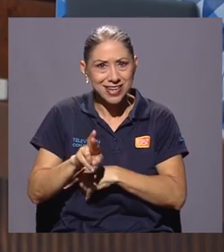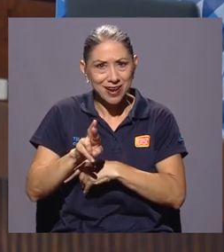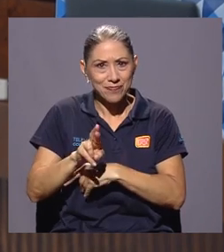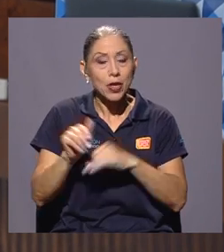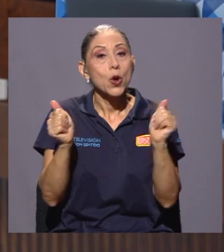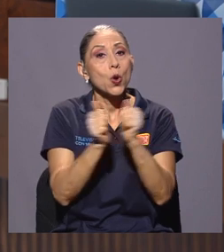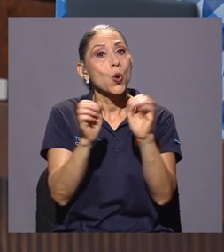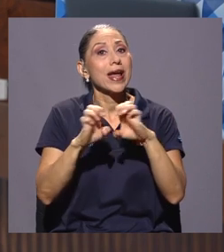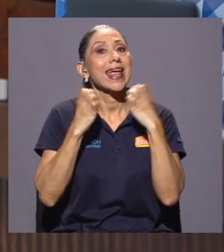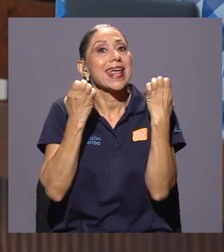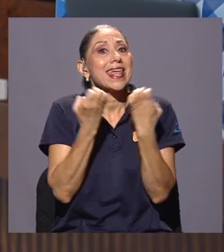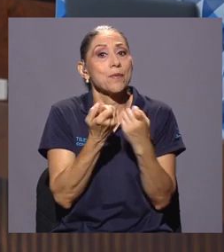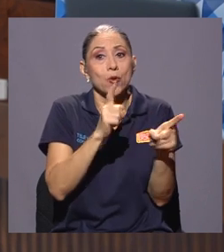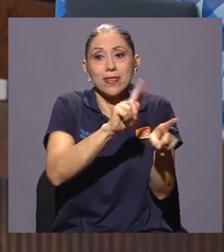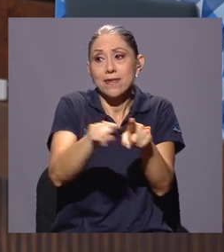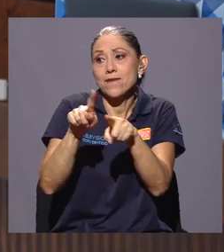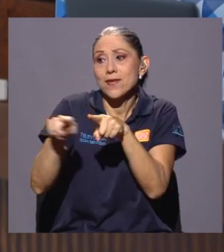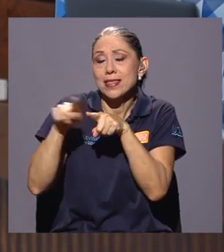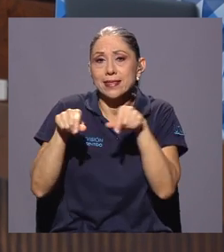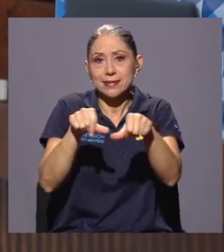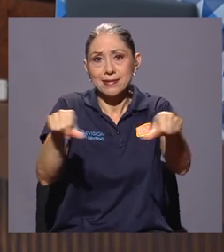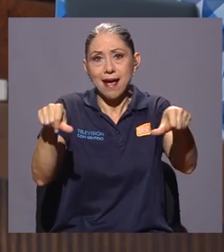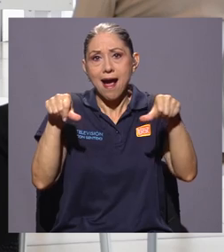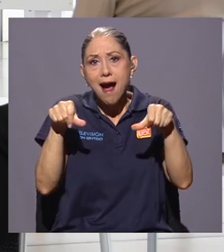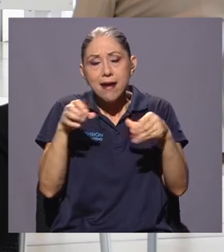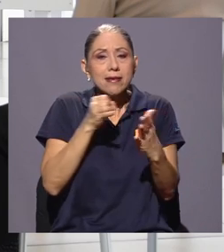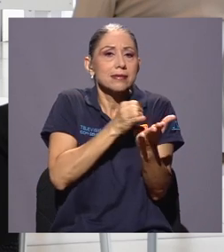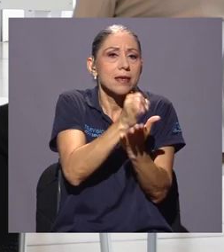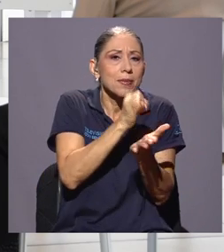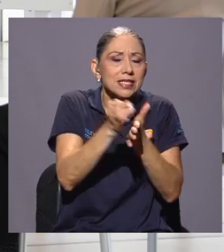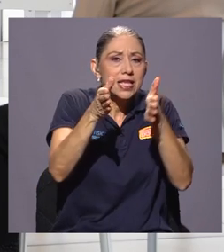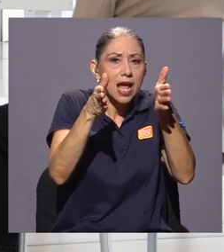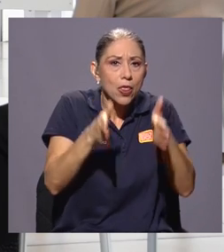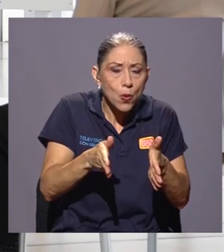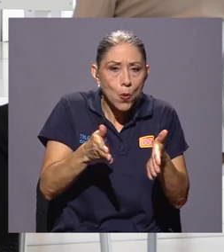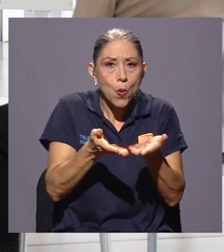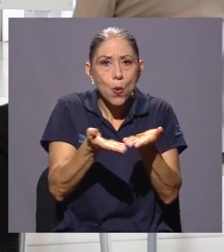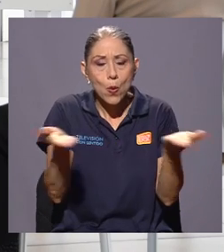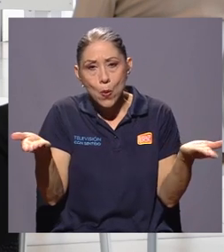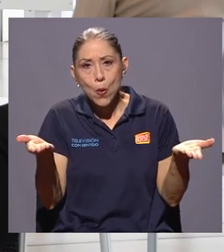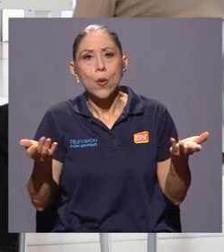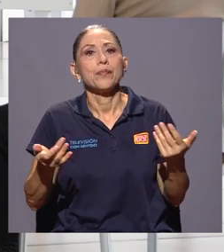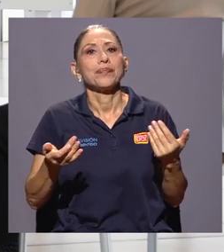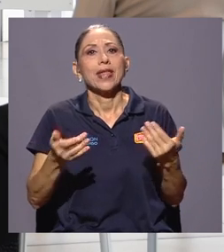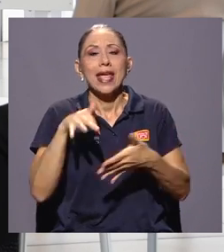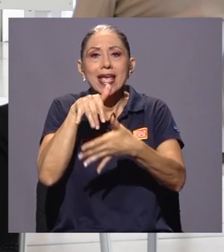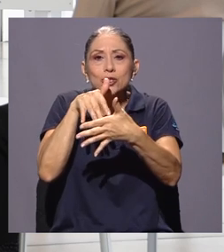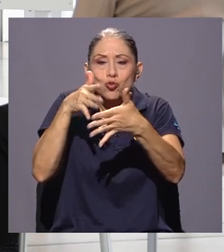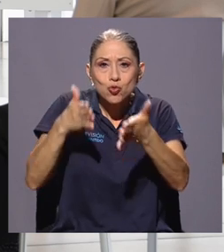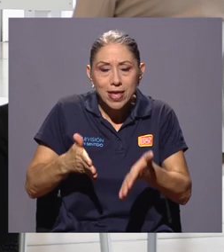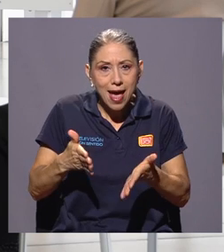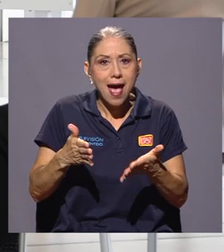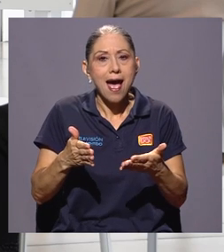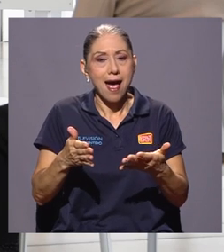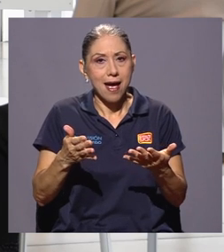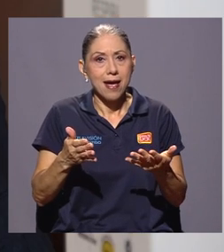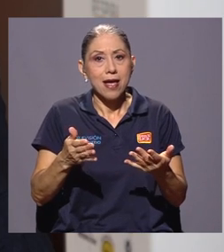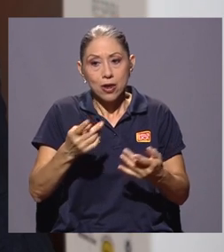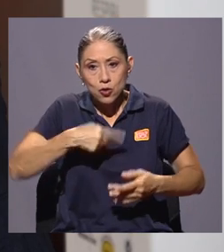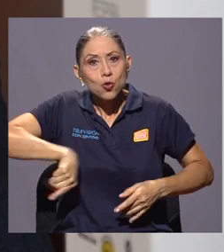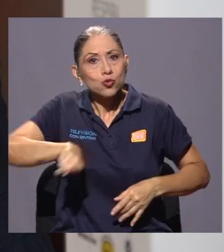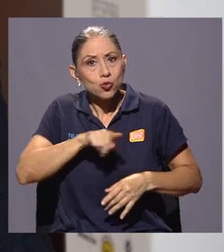de un equipo multidisciplinario de investigadores e investigadoras, estudiantes también